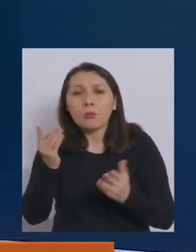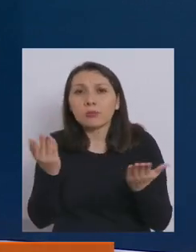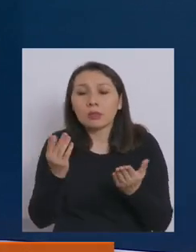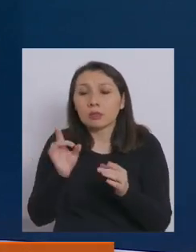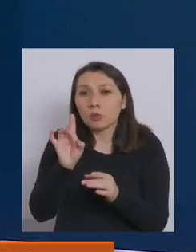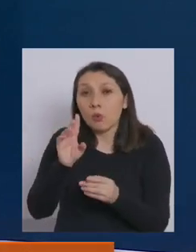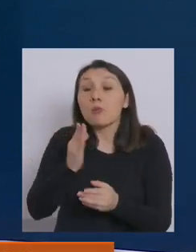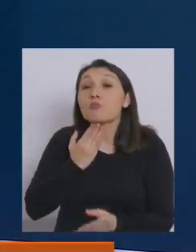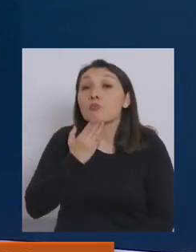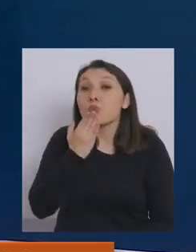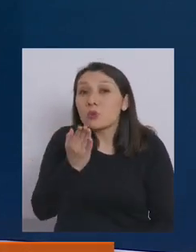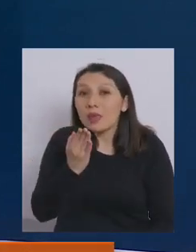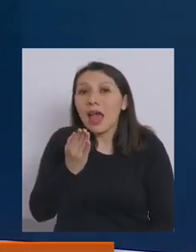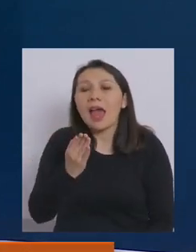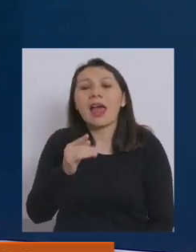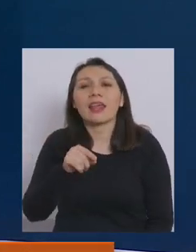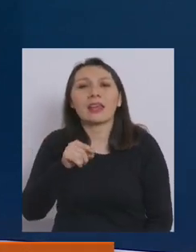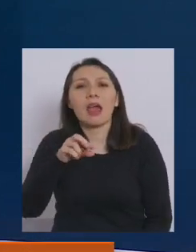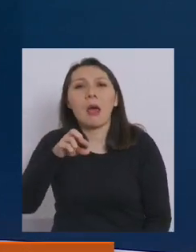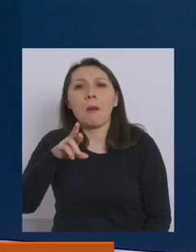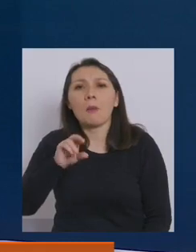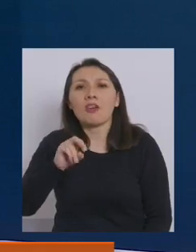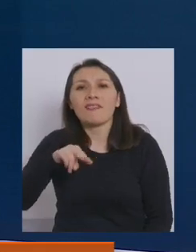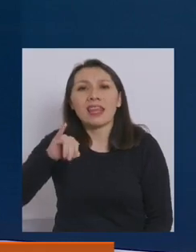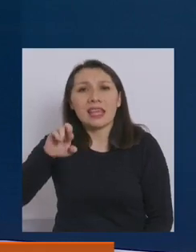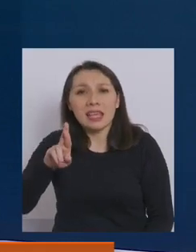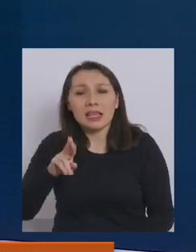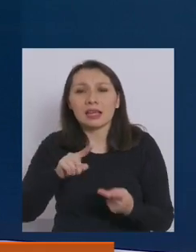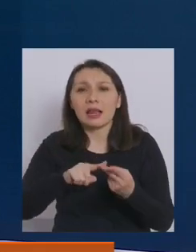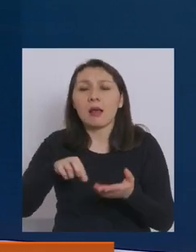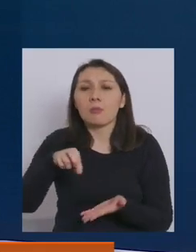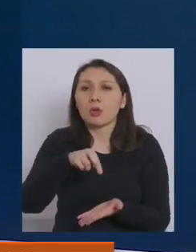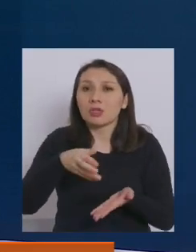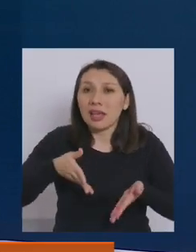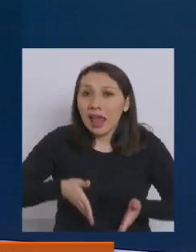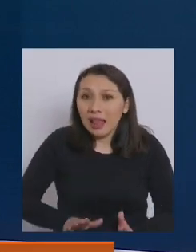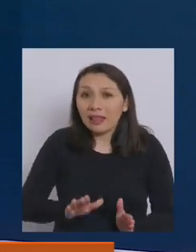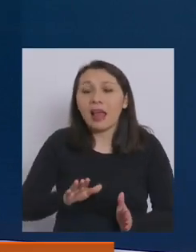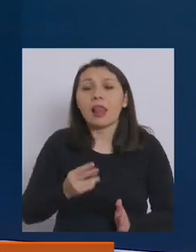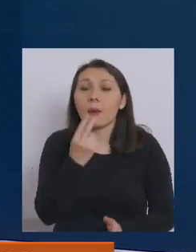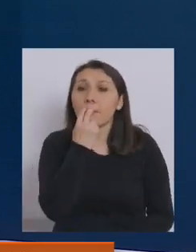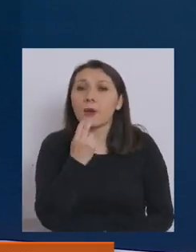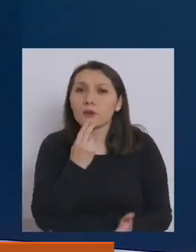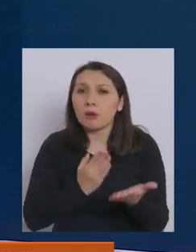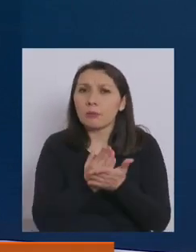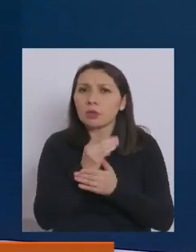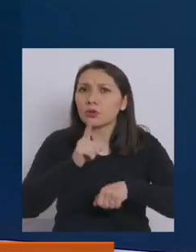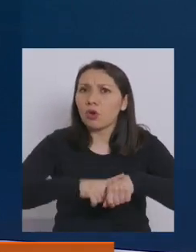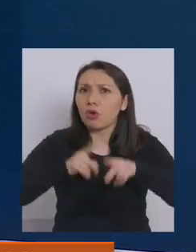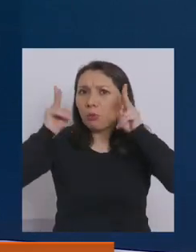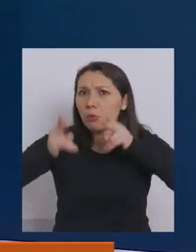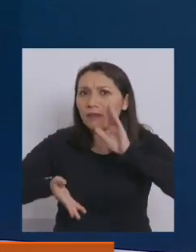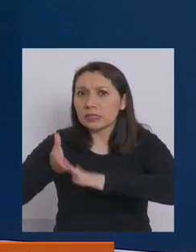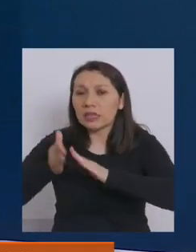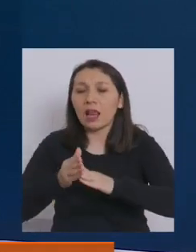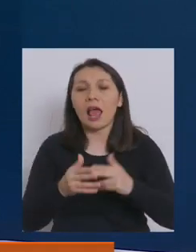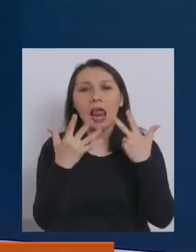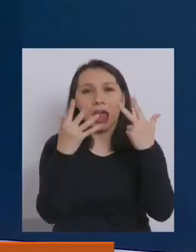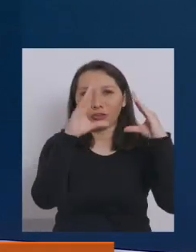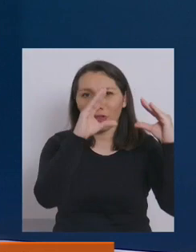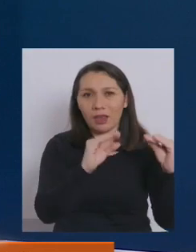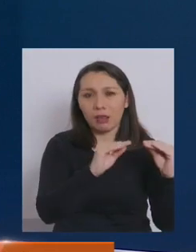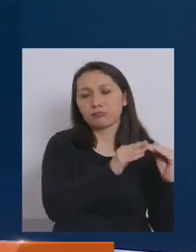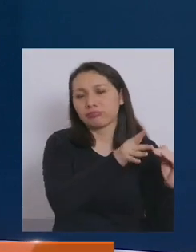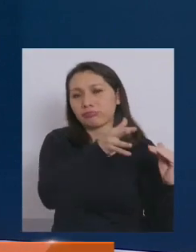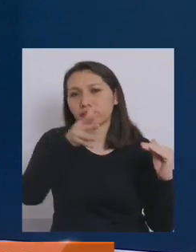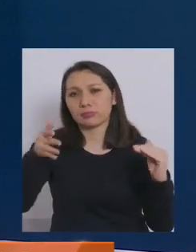Punta Arenas, Porvenir, Natales y Puerto Montt que el toque de queda comienza a las 20 horas y termina a las